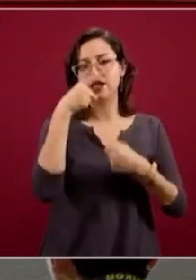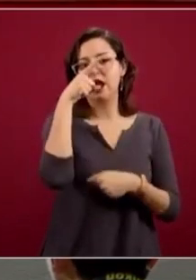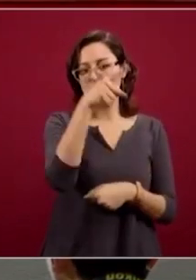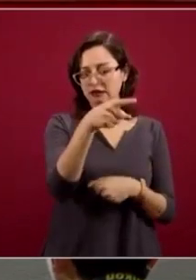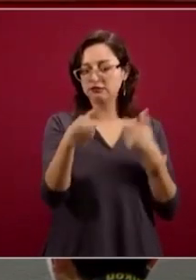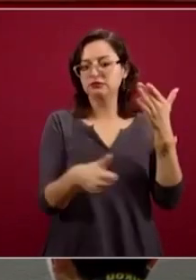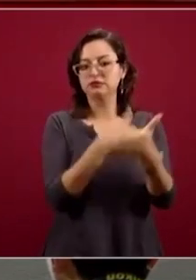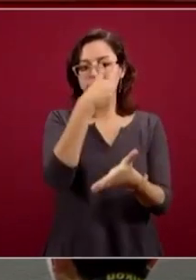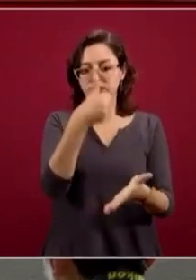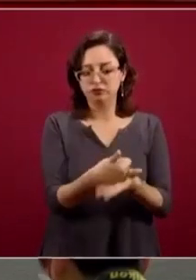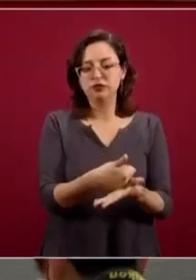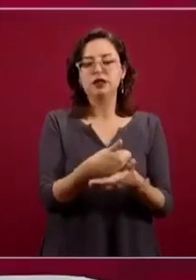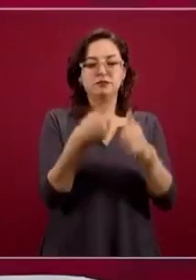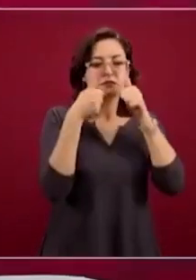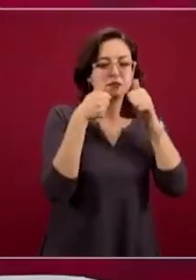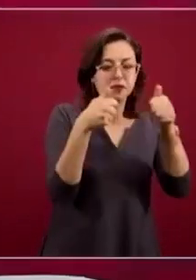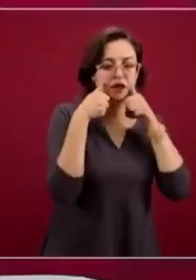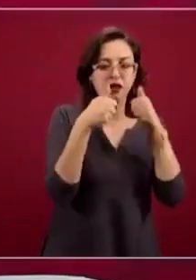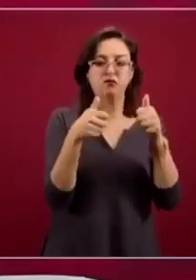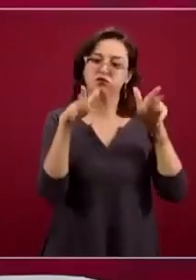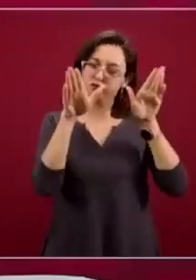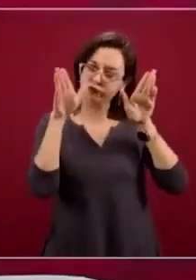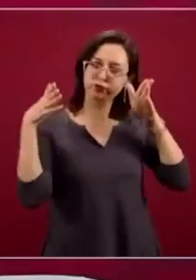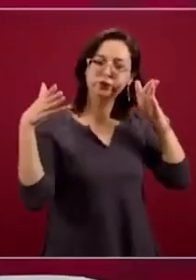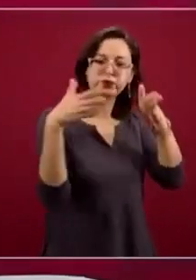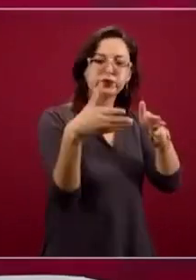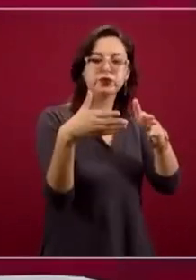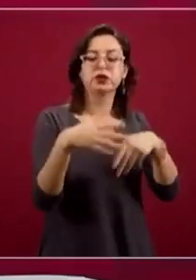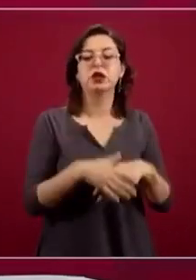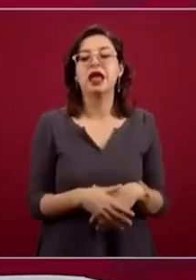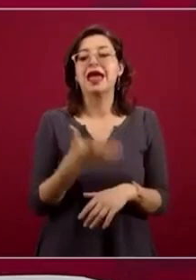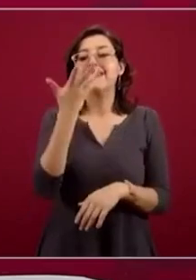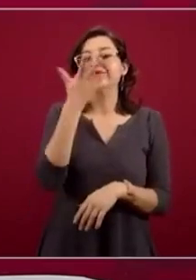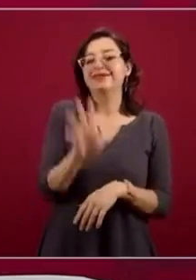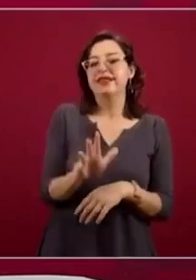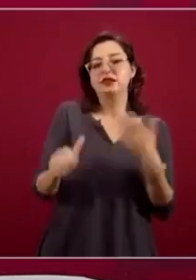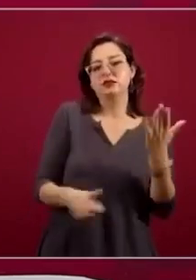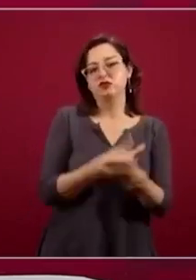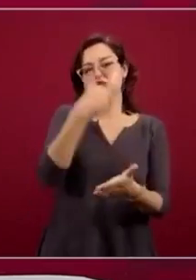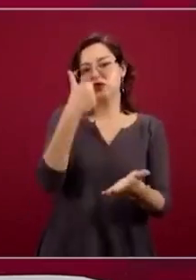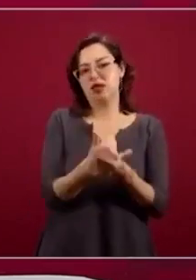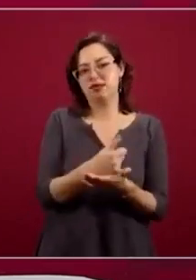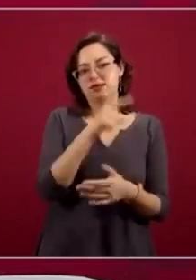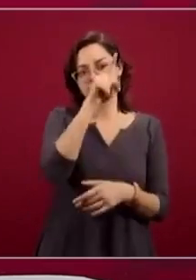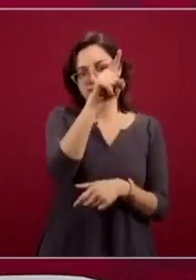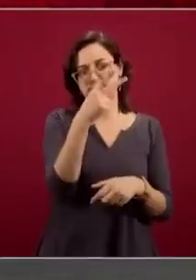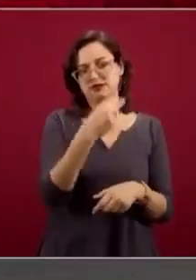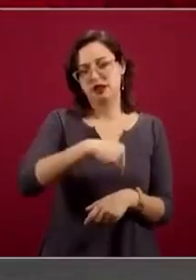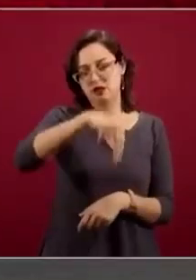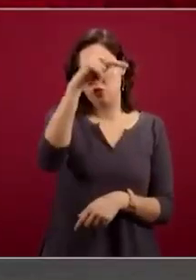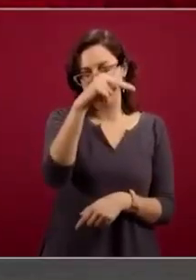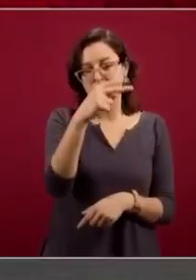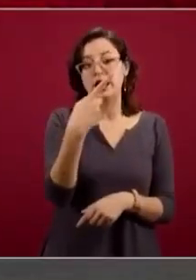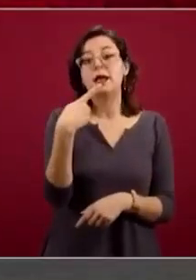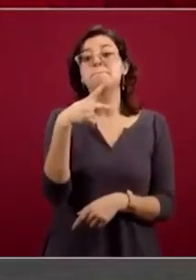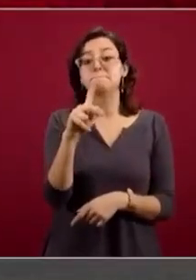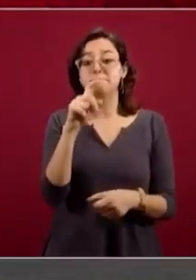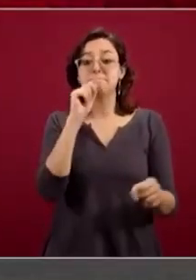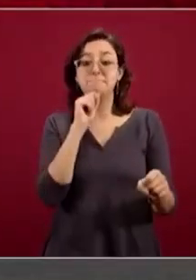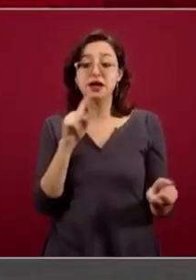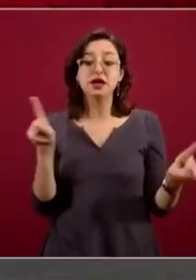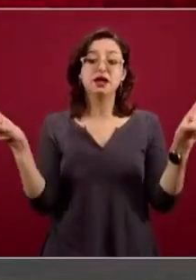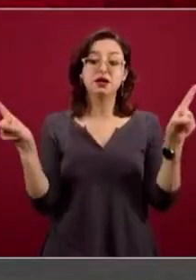es donde en el 2019 nos concentramos en 10 ciudades en la frontera norte, pero también tomamos